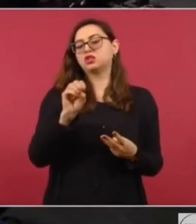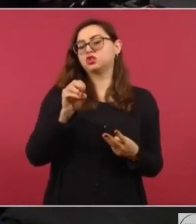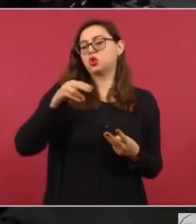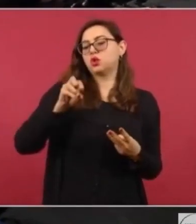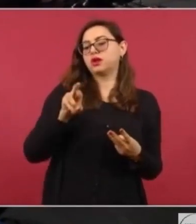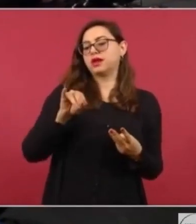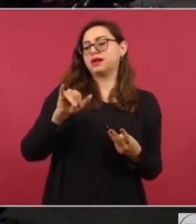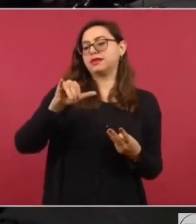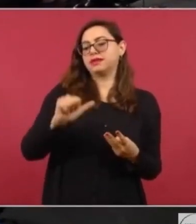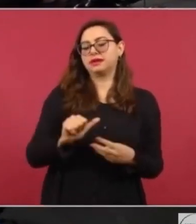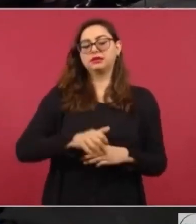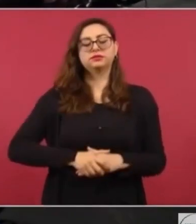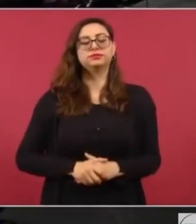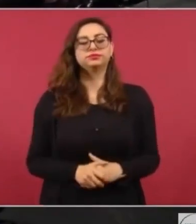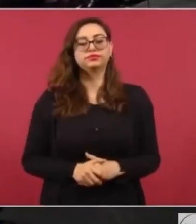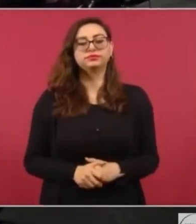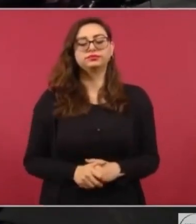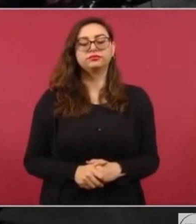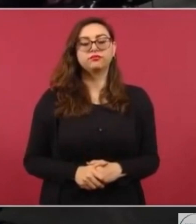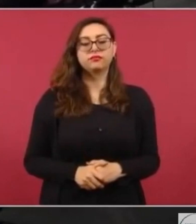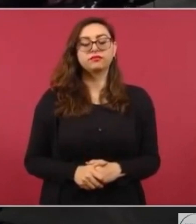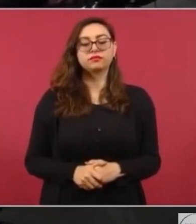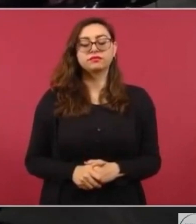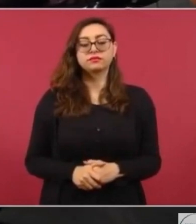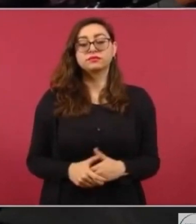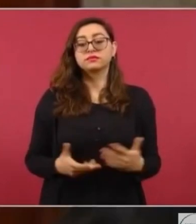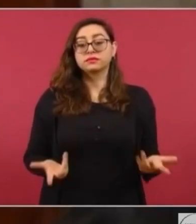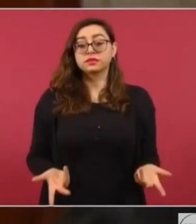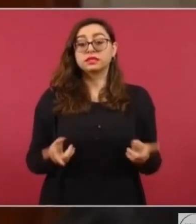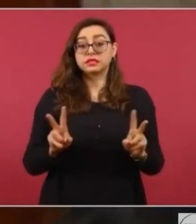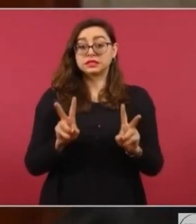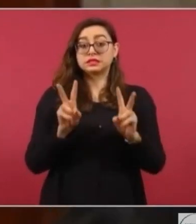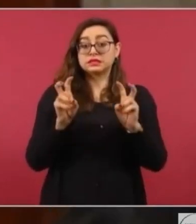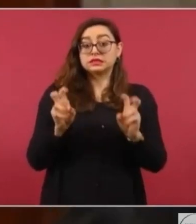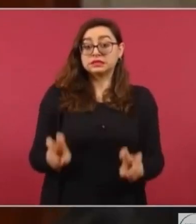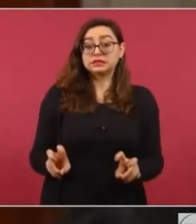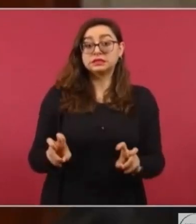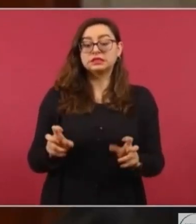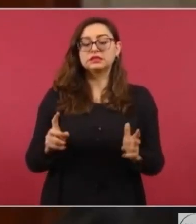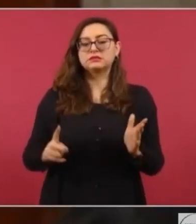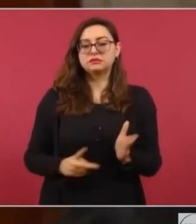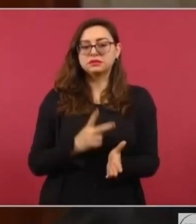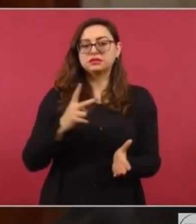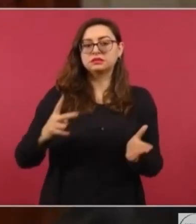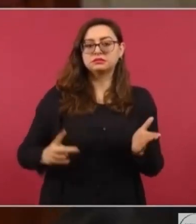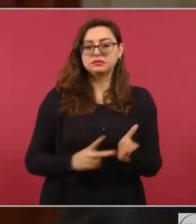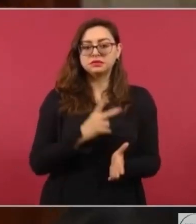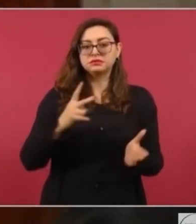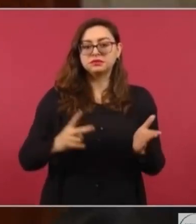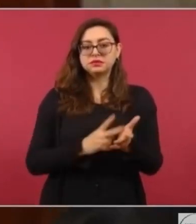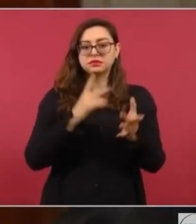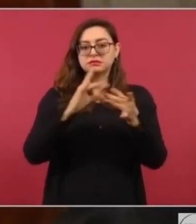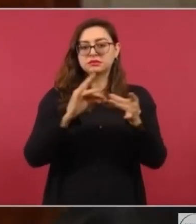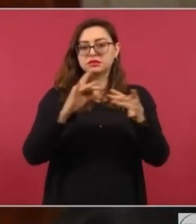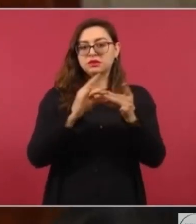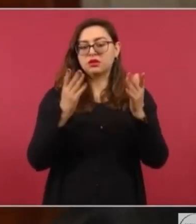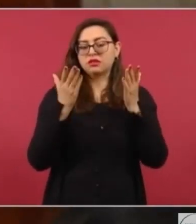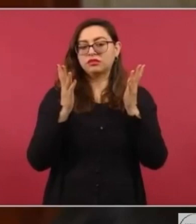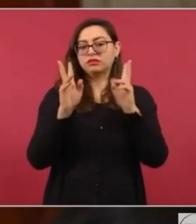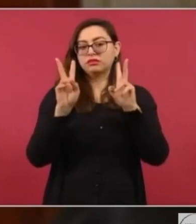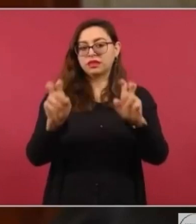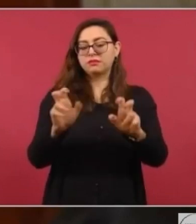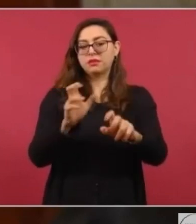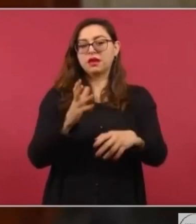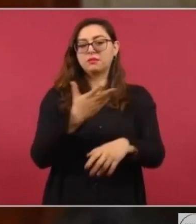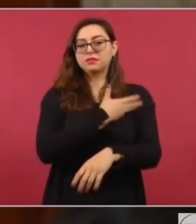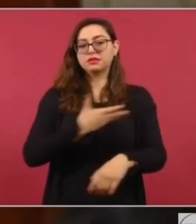tema en particular, usted ha tocado con frecuencia el caso del presidente Madero. Como mason, ayer le hice llegar al